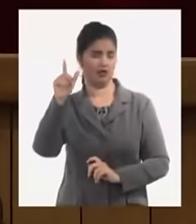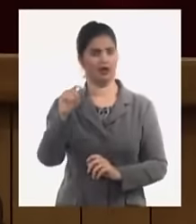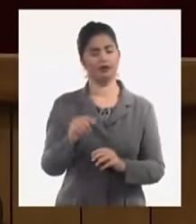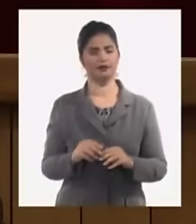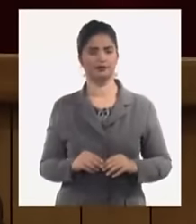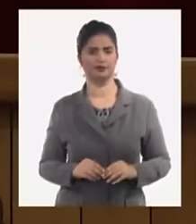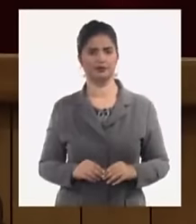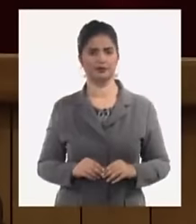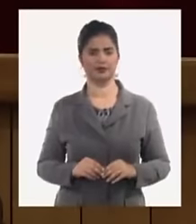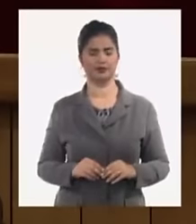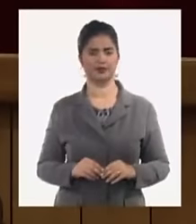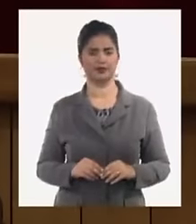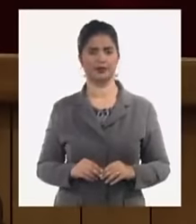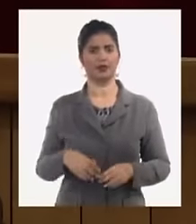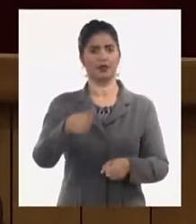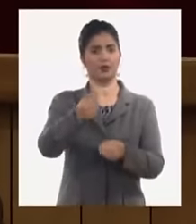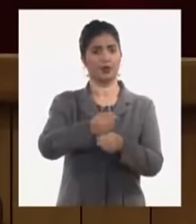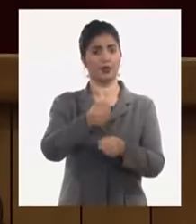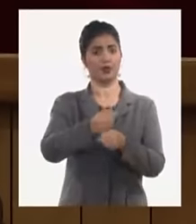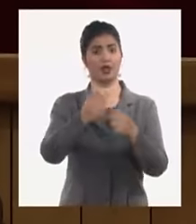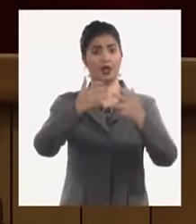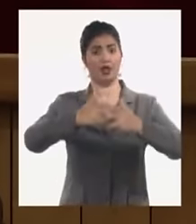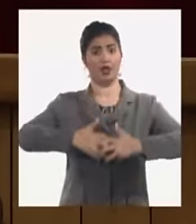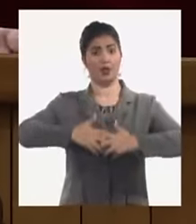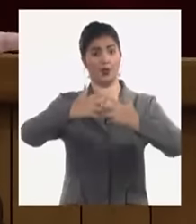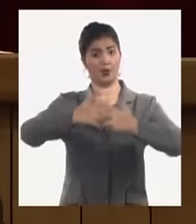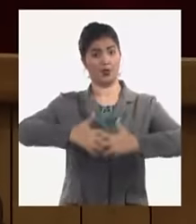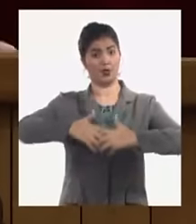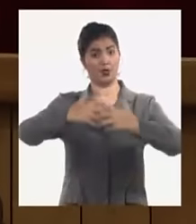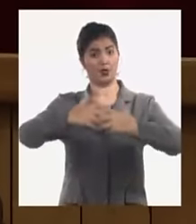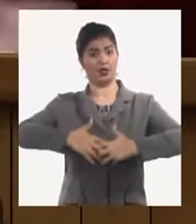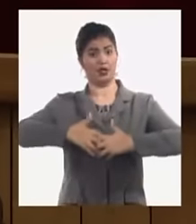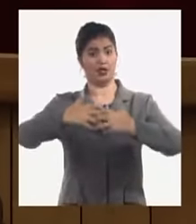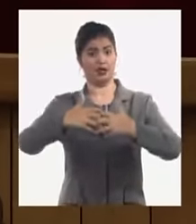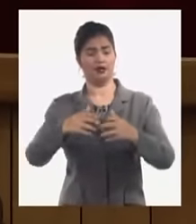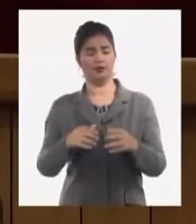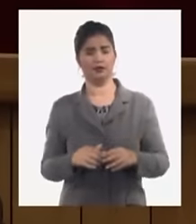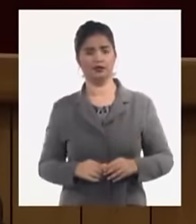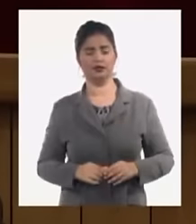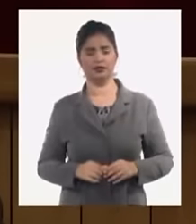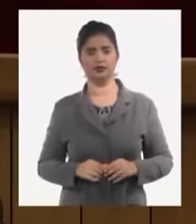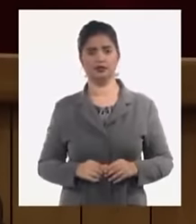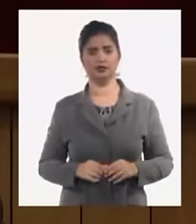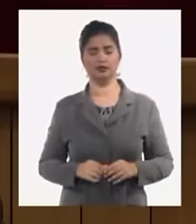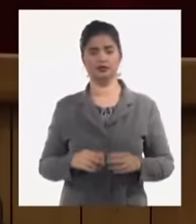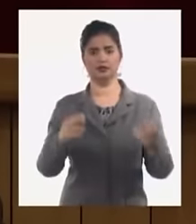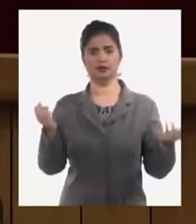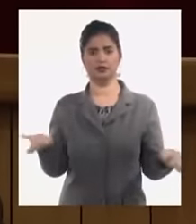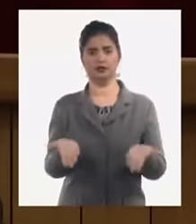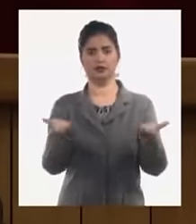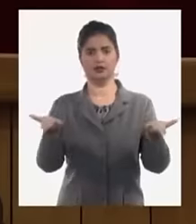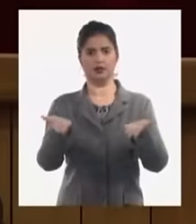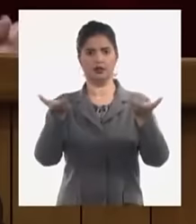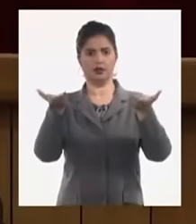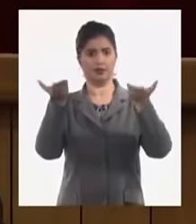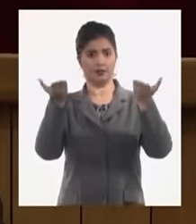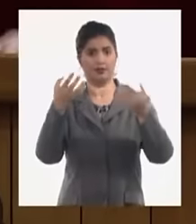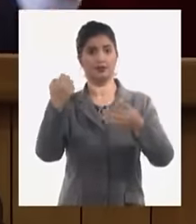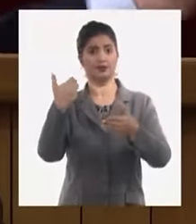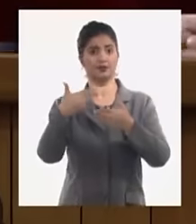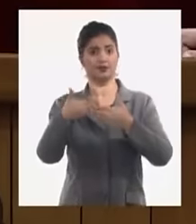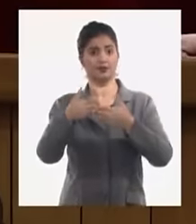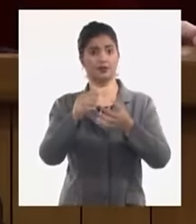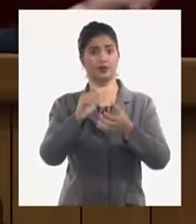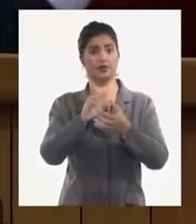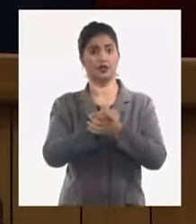función de producir para el país y vamos a seguir avanzando en la selección de esas MIPIME que pueden